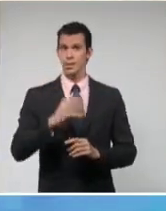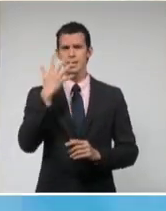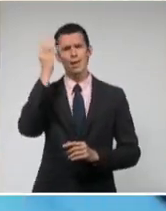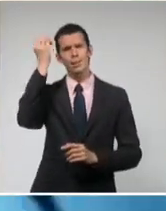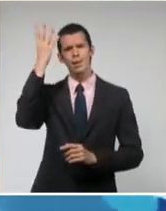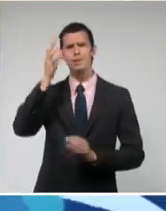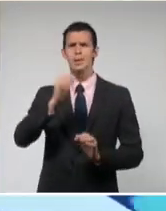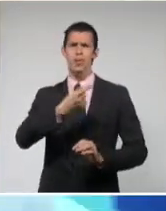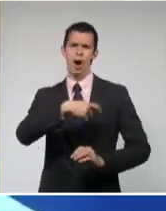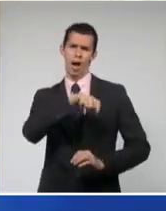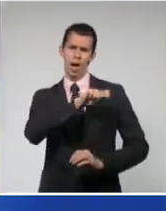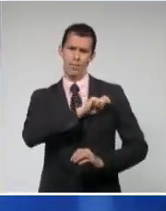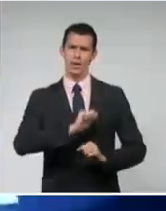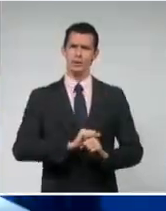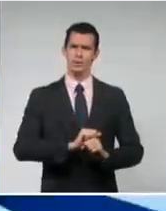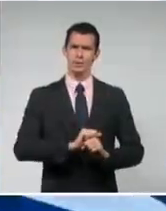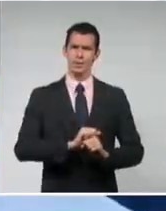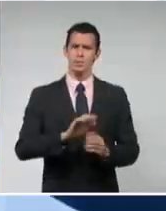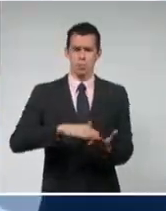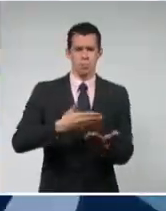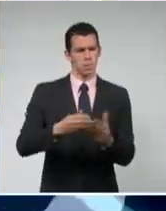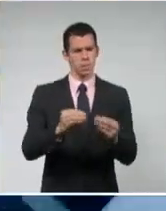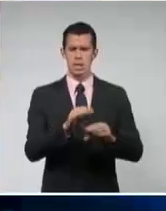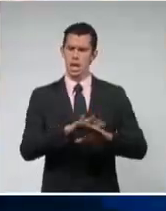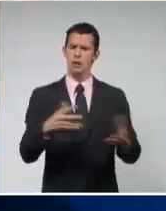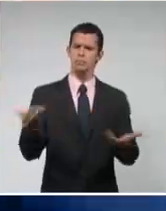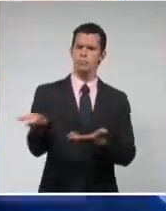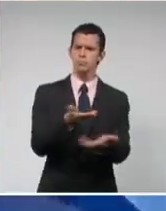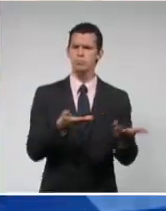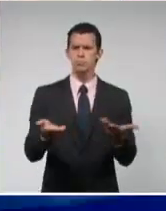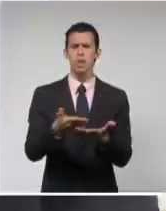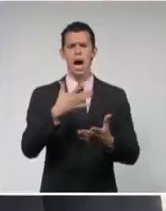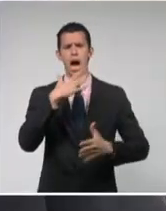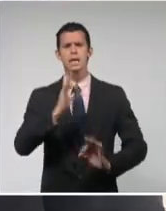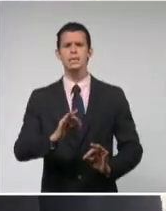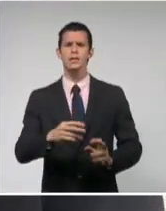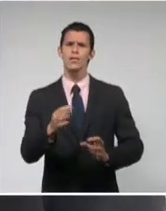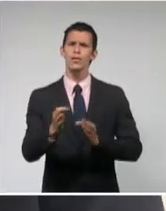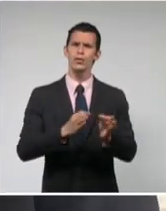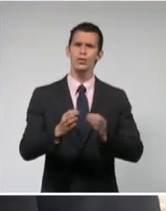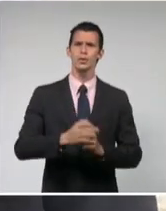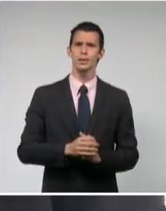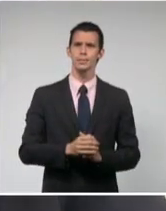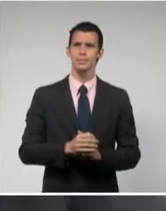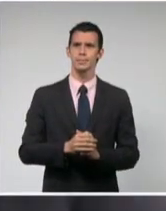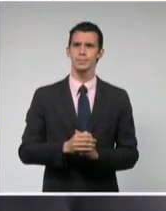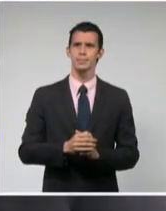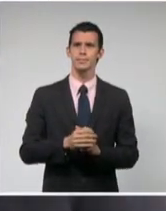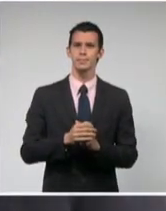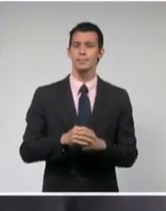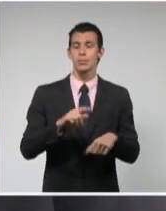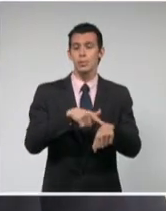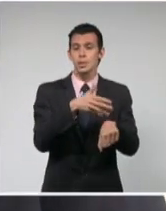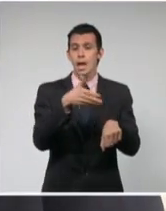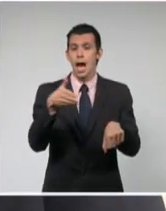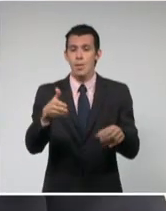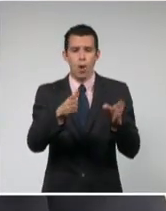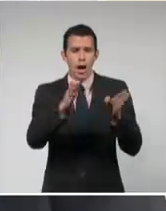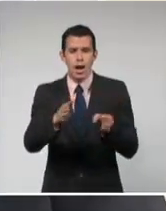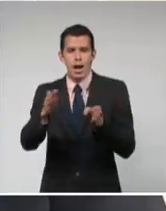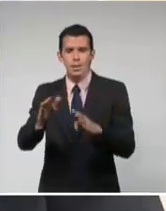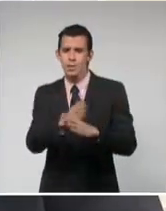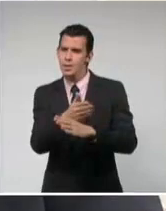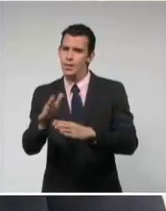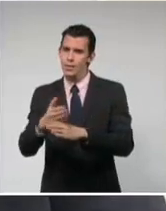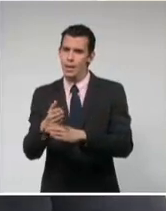transitando por diferentes etapas de desarrollo, tanto en la época de la colonia como en la República Nonocolonial, hasta que con el triunfo de la